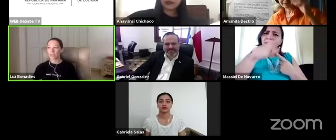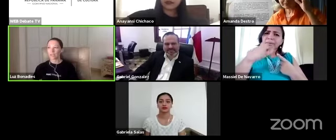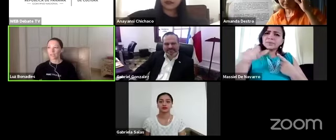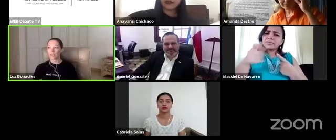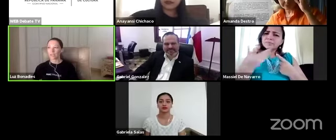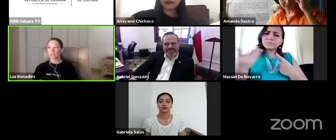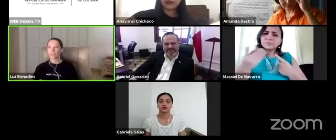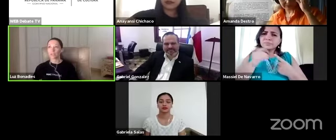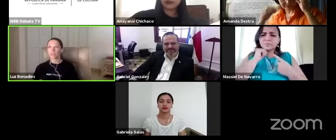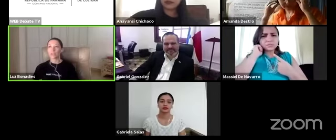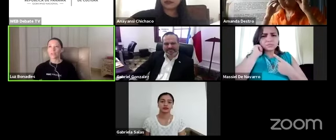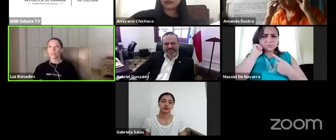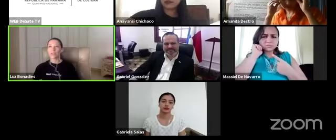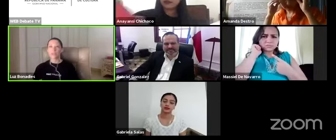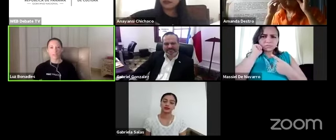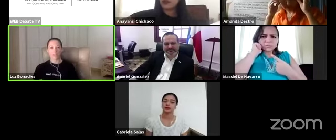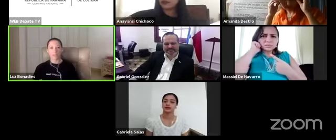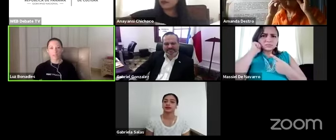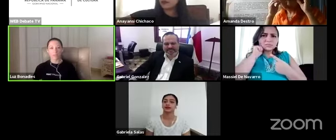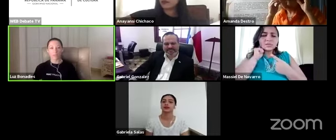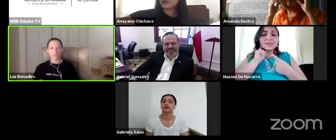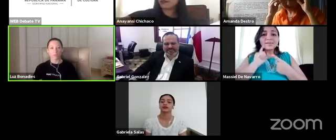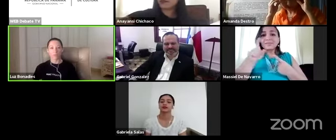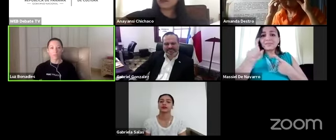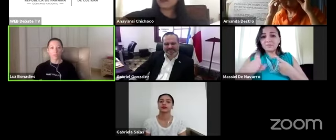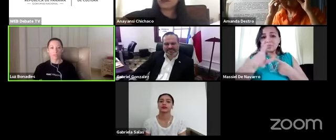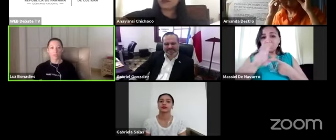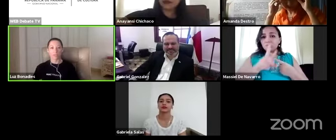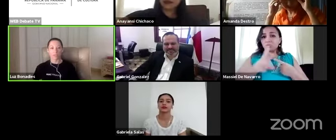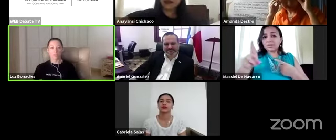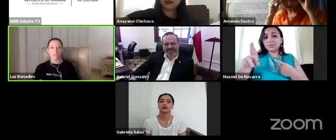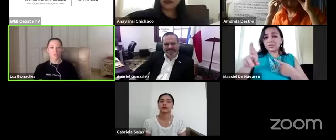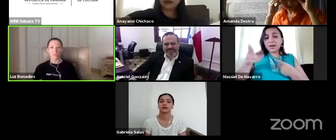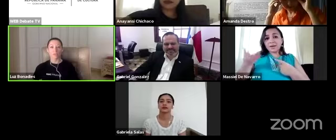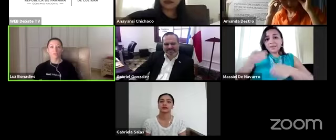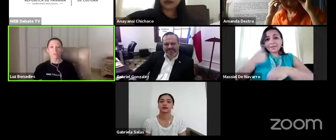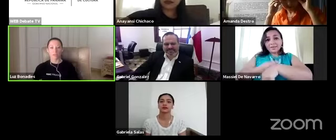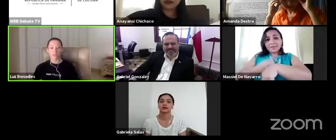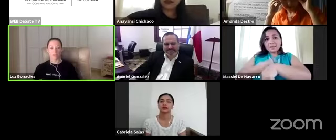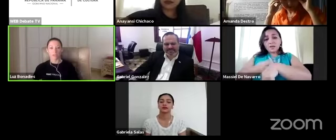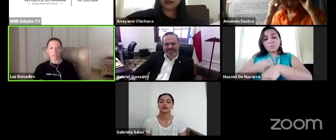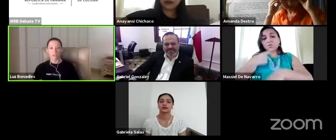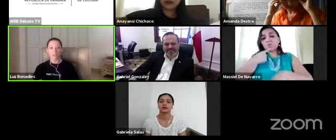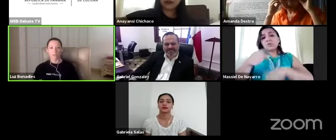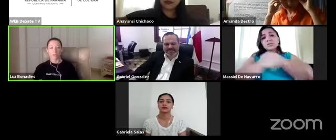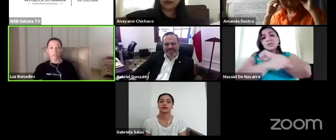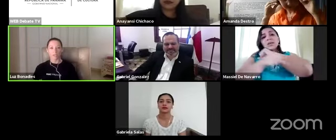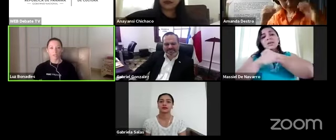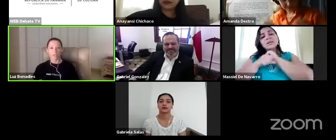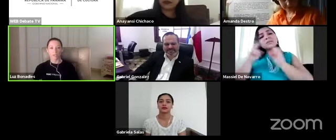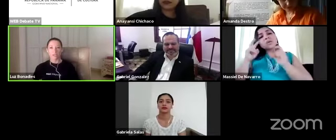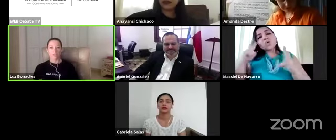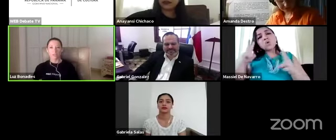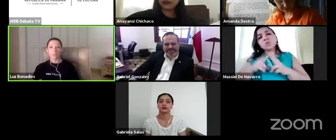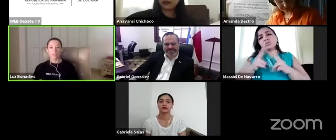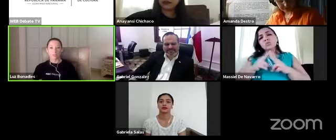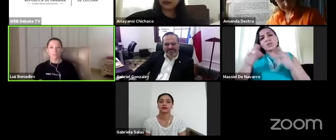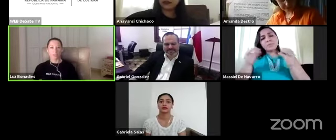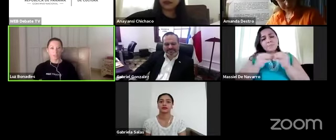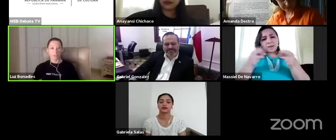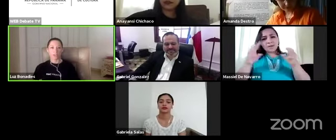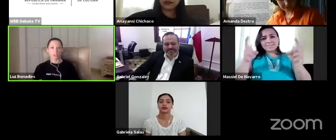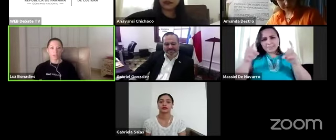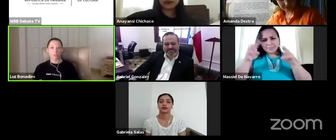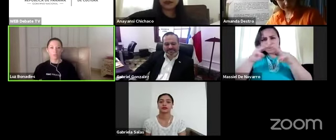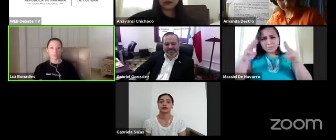el hecho de utilizar este tiempo para como bien decía Nayancey conocer más de la oferta museística va a ser un